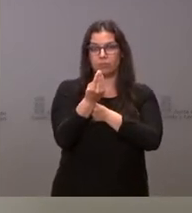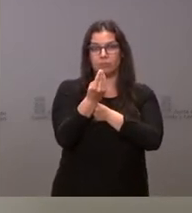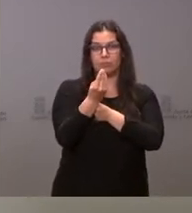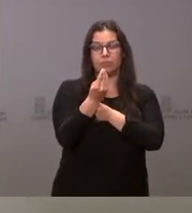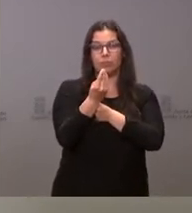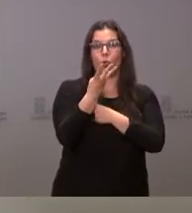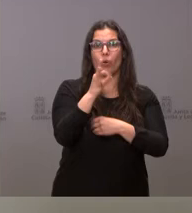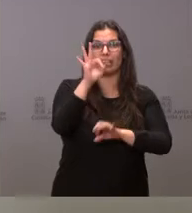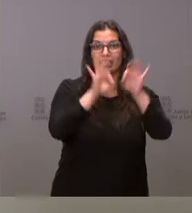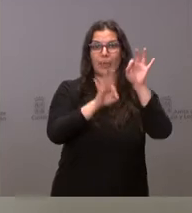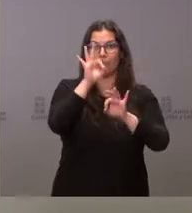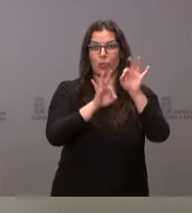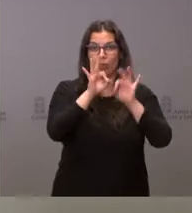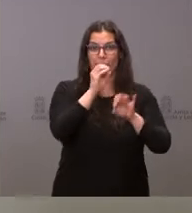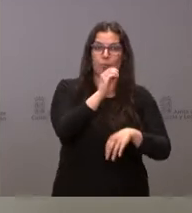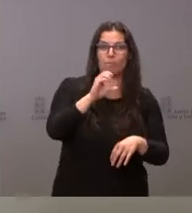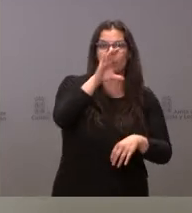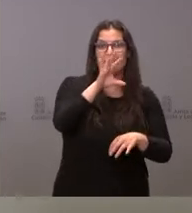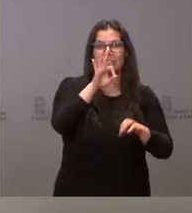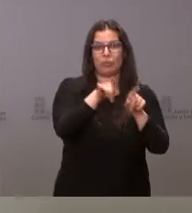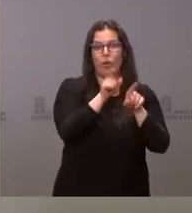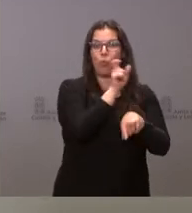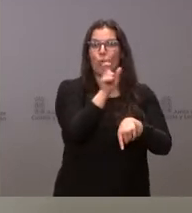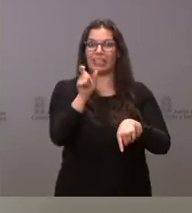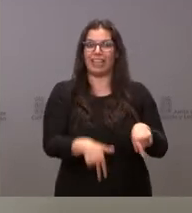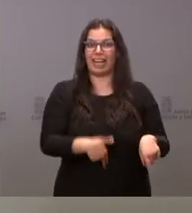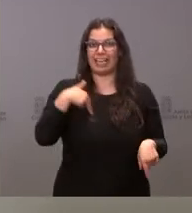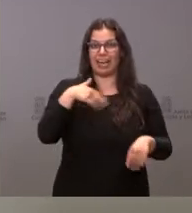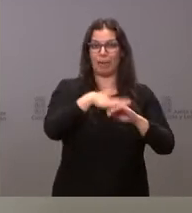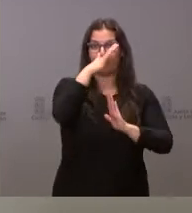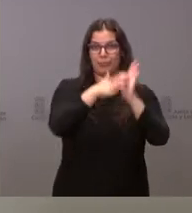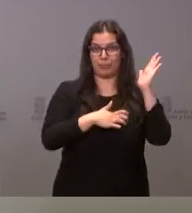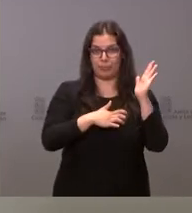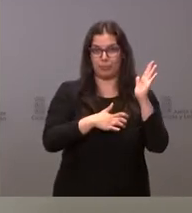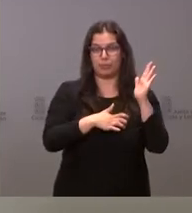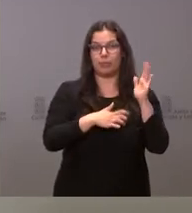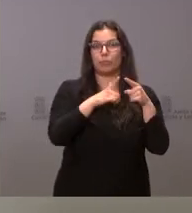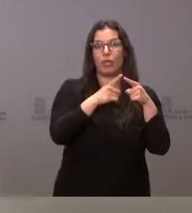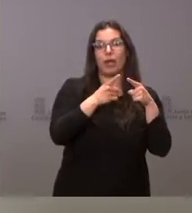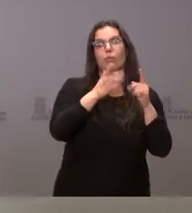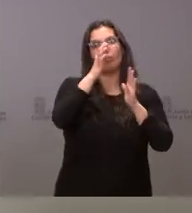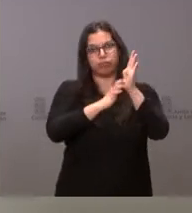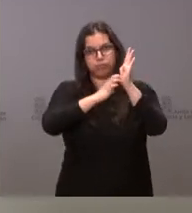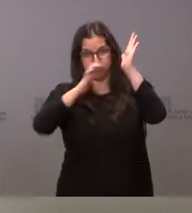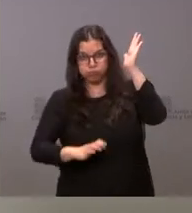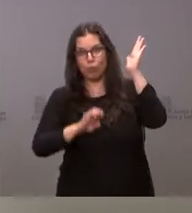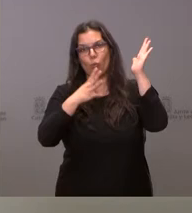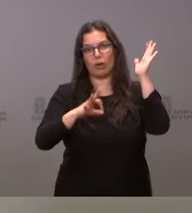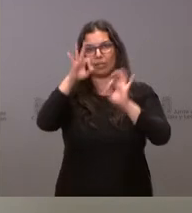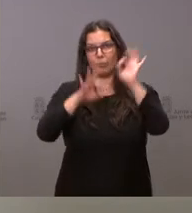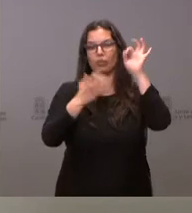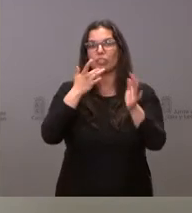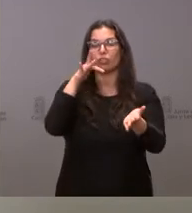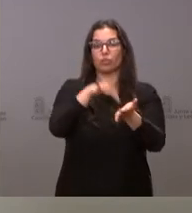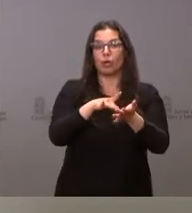40% respecto a las cuantías generales previstas en la reducción autonómica del IRPF cuando se trate de un nacimiento en un